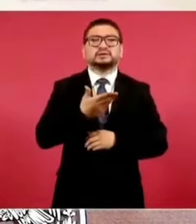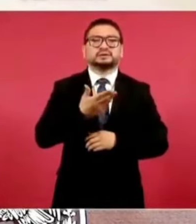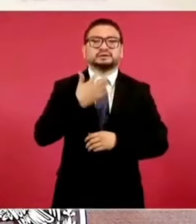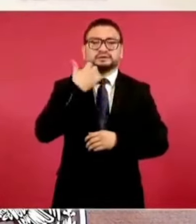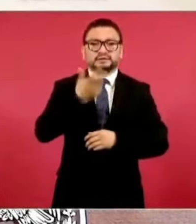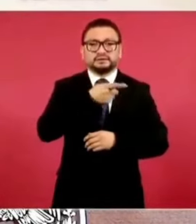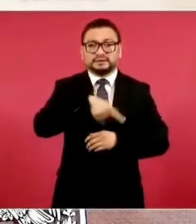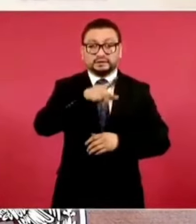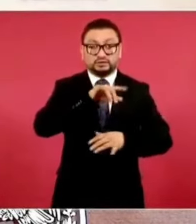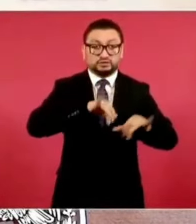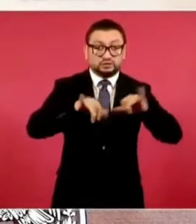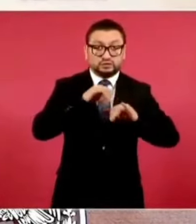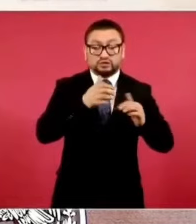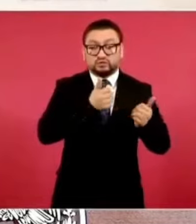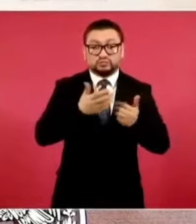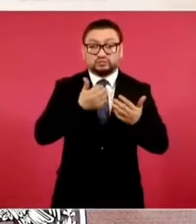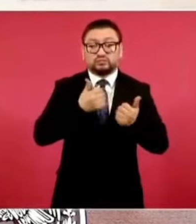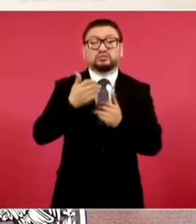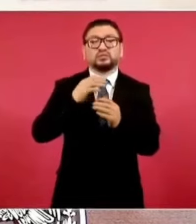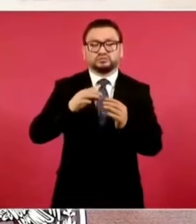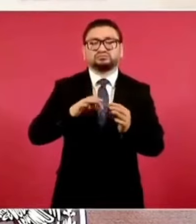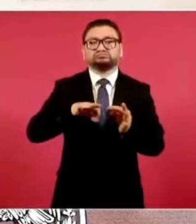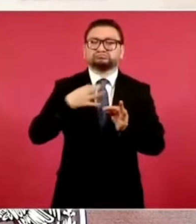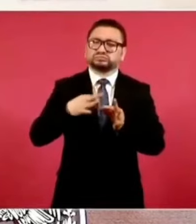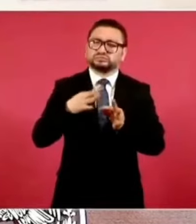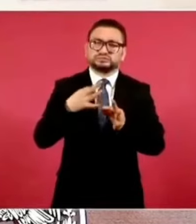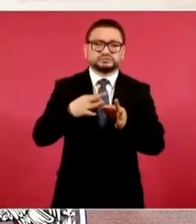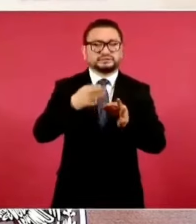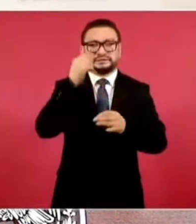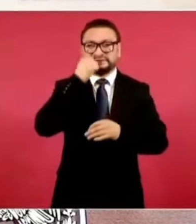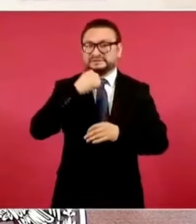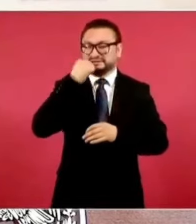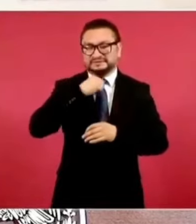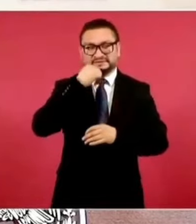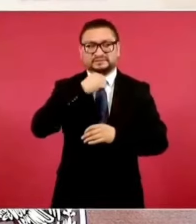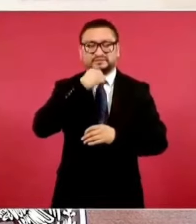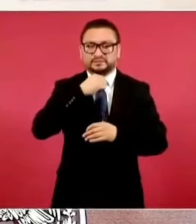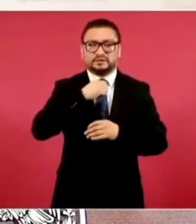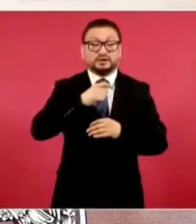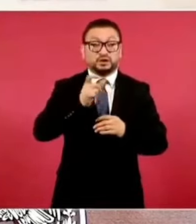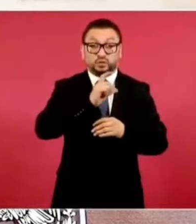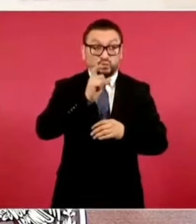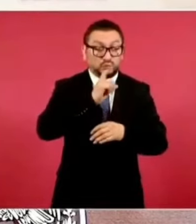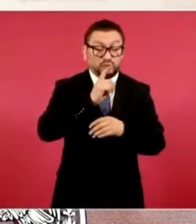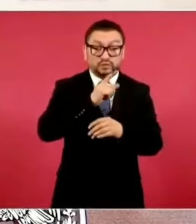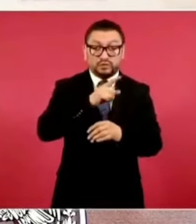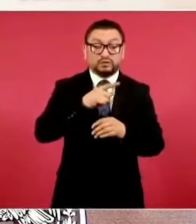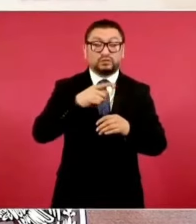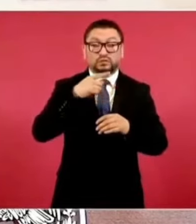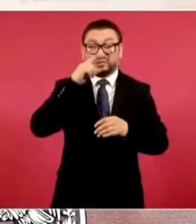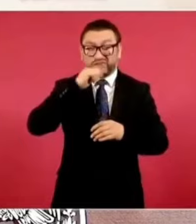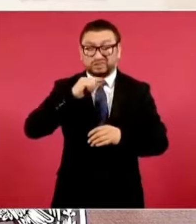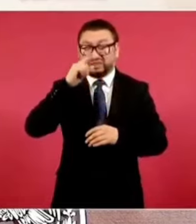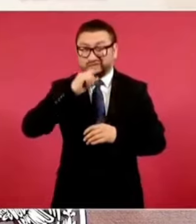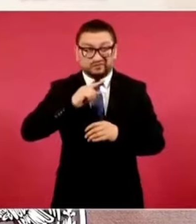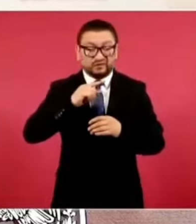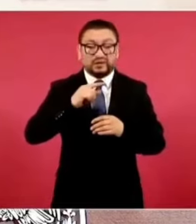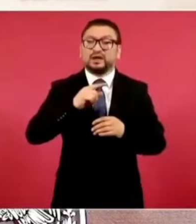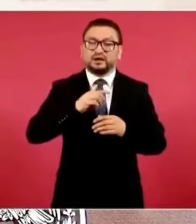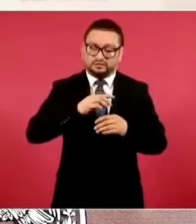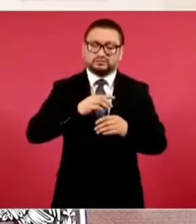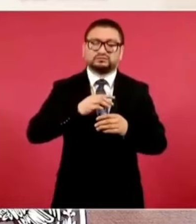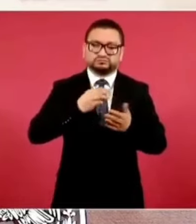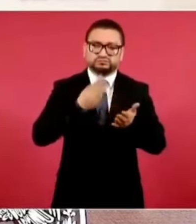proveedores cumplan siempre, se han estado fortaleciendo las sanciones a quienes son proveedores incumplidos.